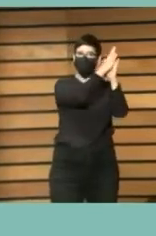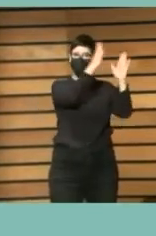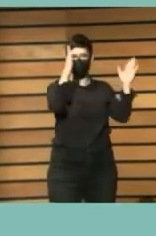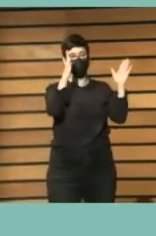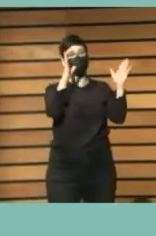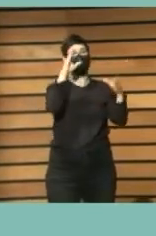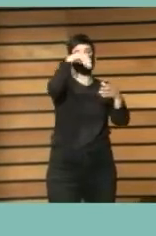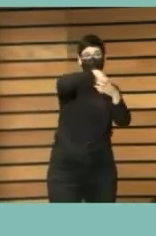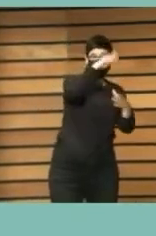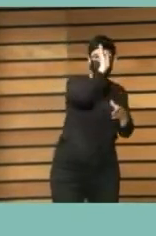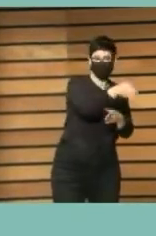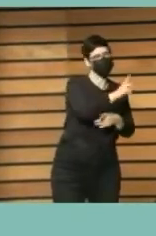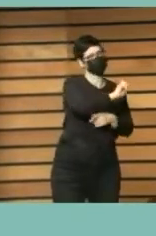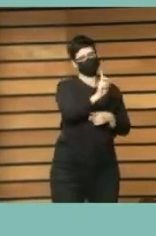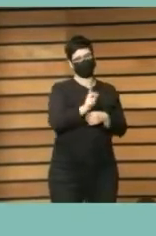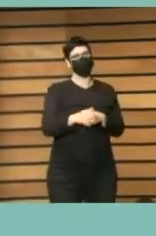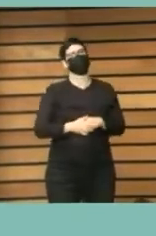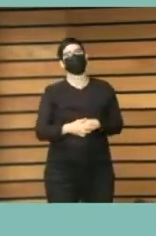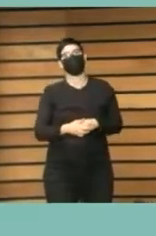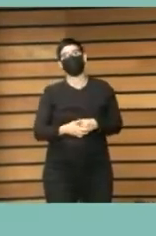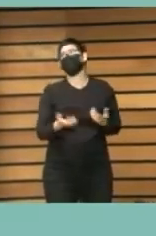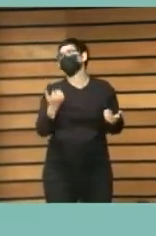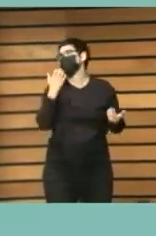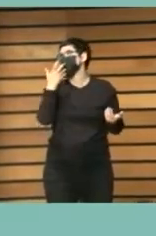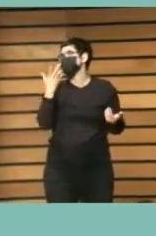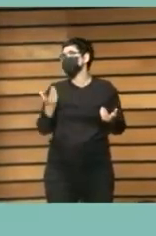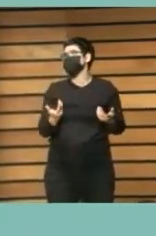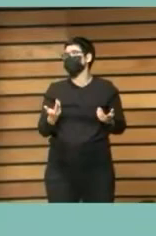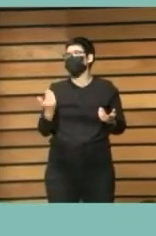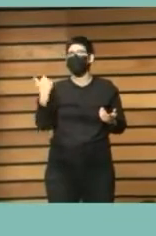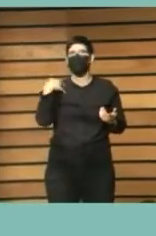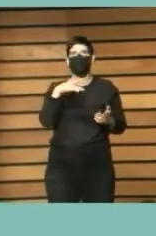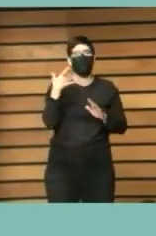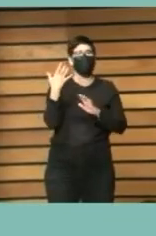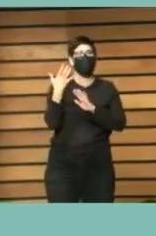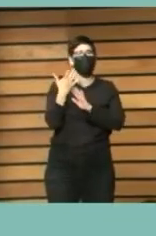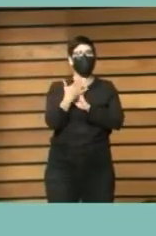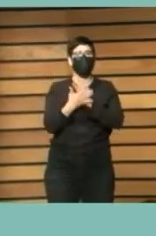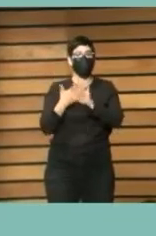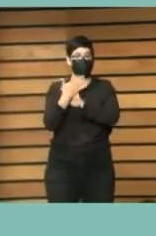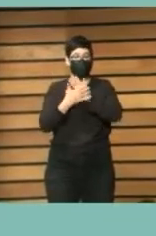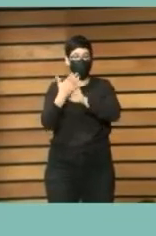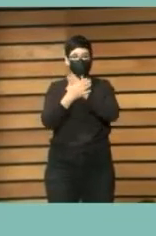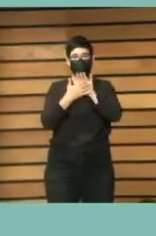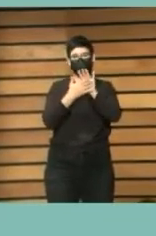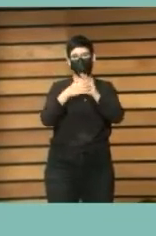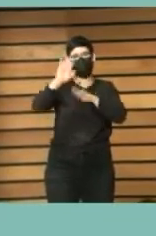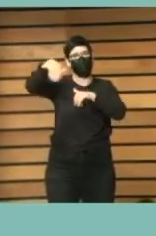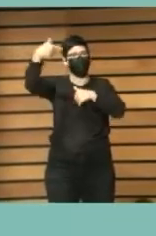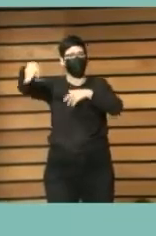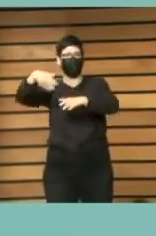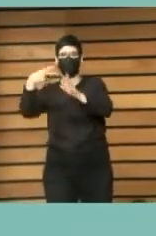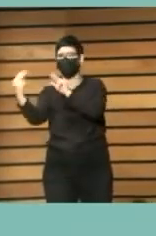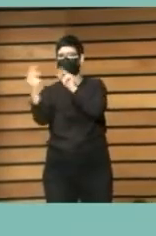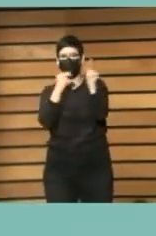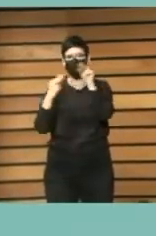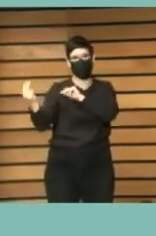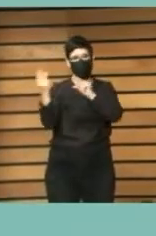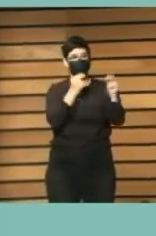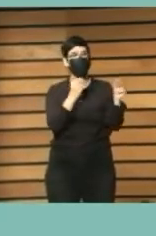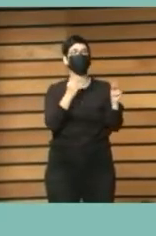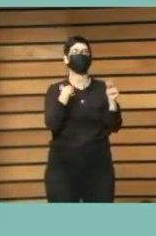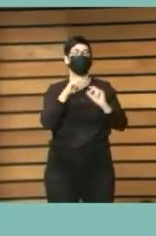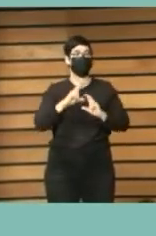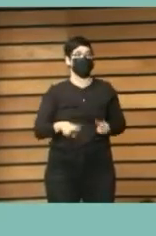es decir que ya lo he dicho con alguno de vosotros en los pasillos desde el inicio hemos encontrado una